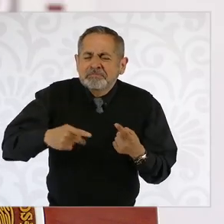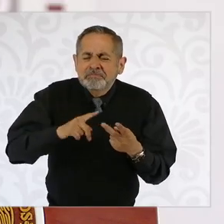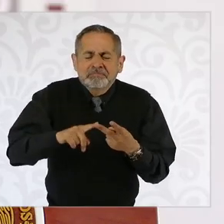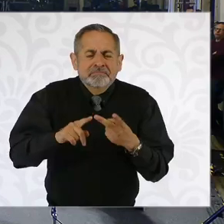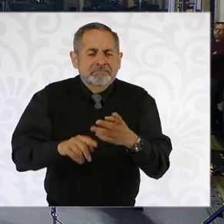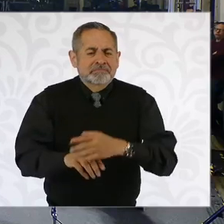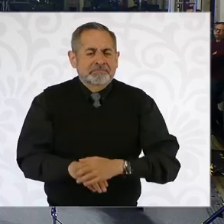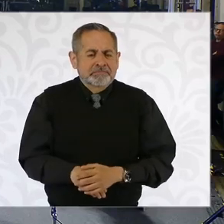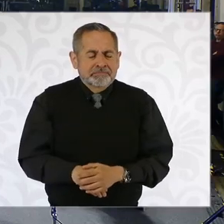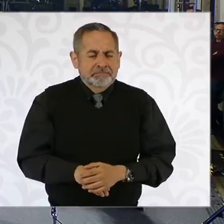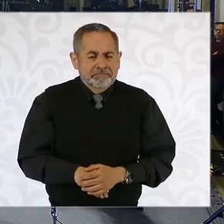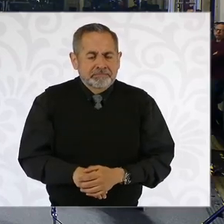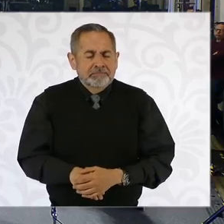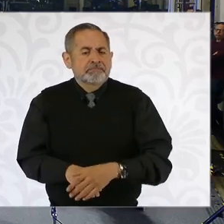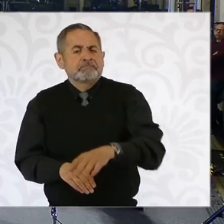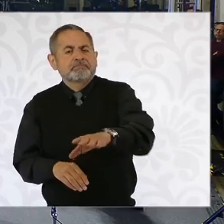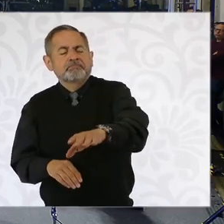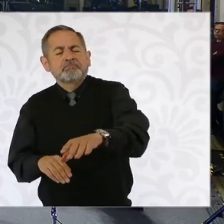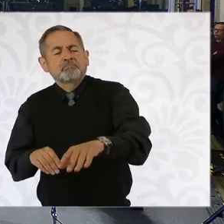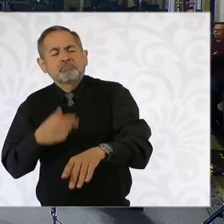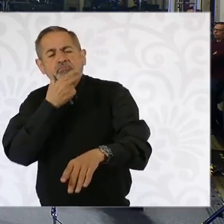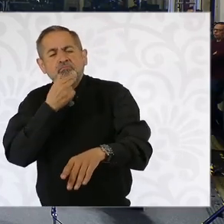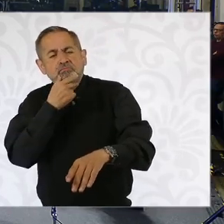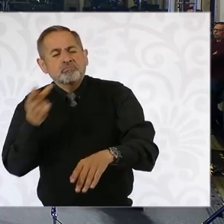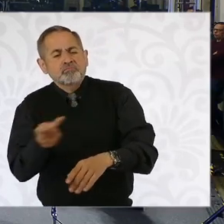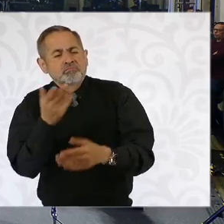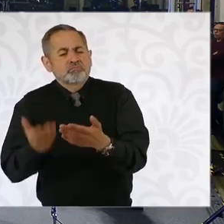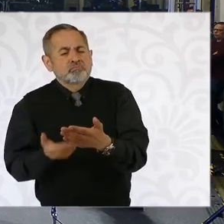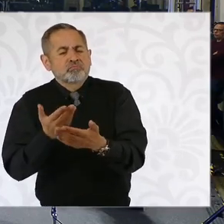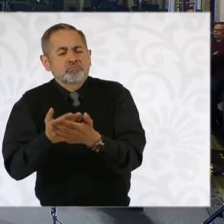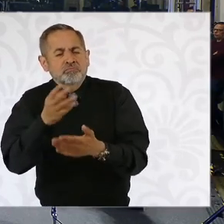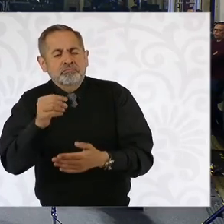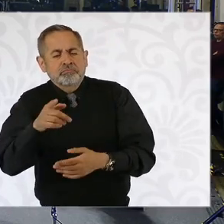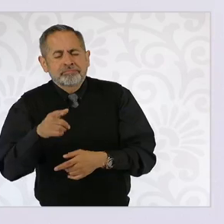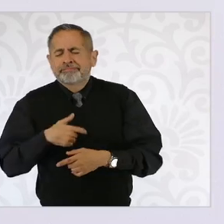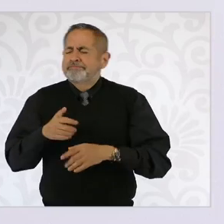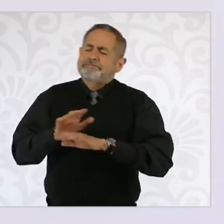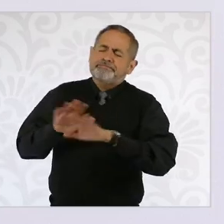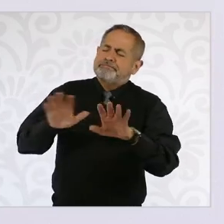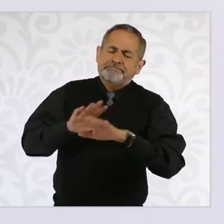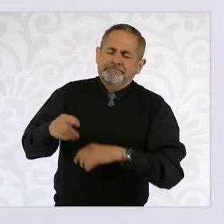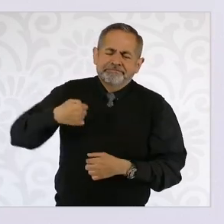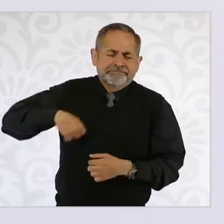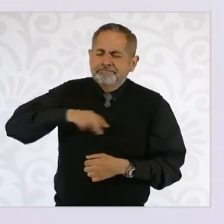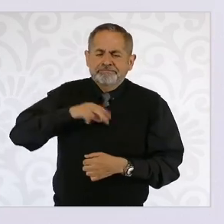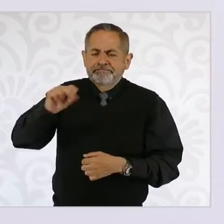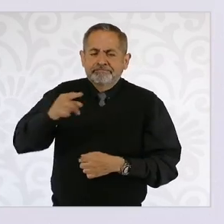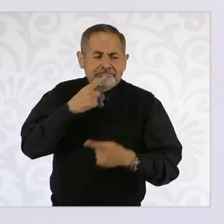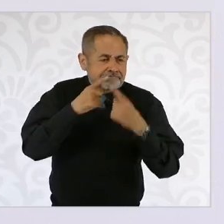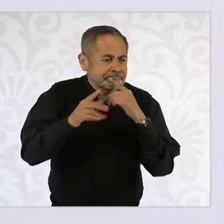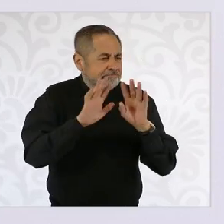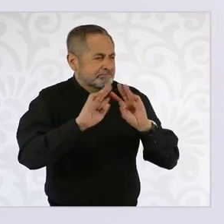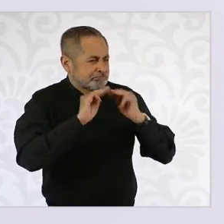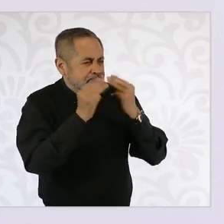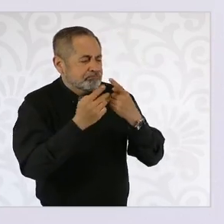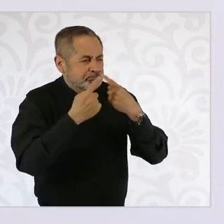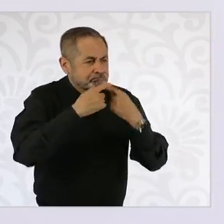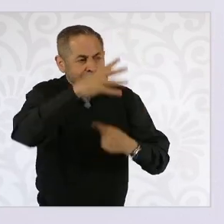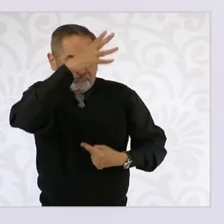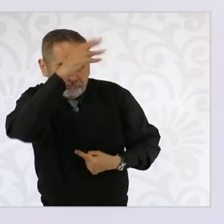La propuesta del diputado Manuel Espino de entablar… Ah, nosotros no vamos a negociar con delincuentes.